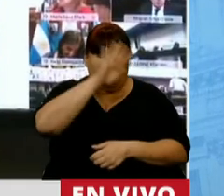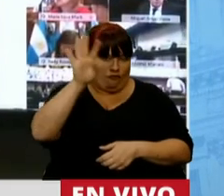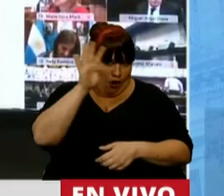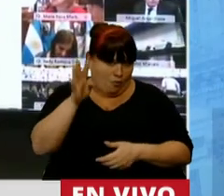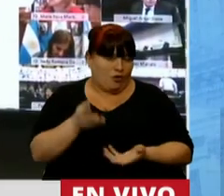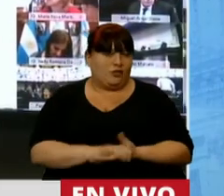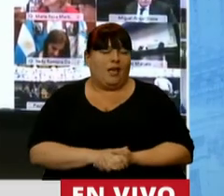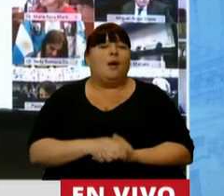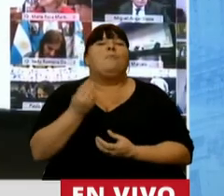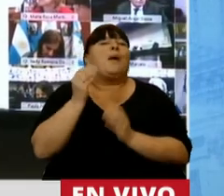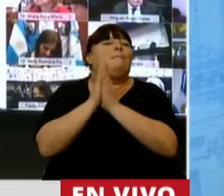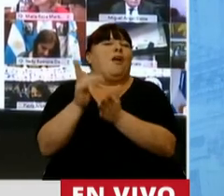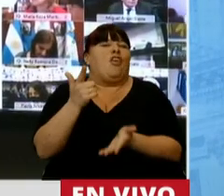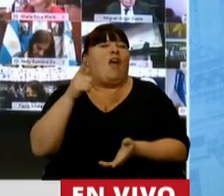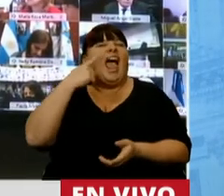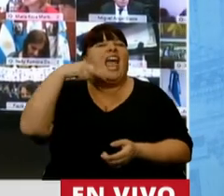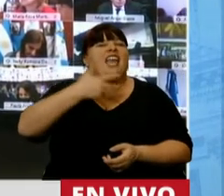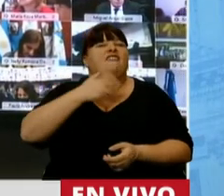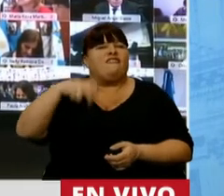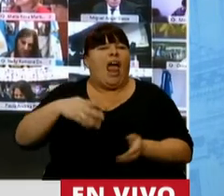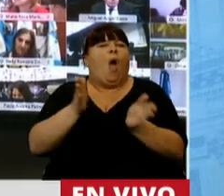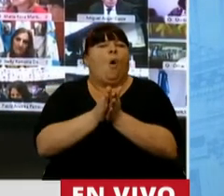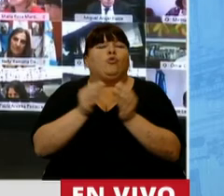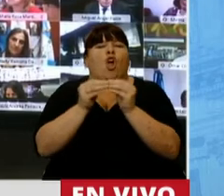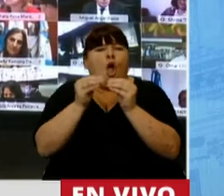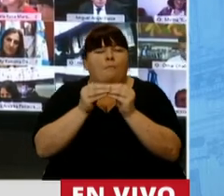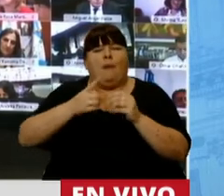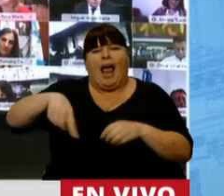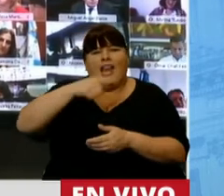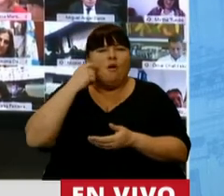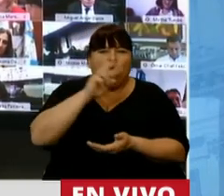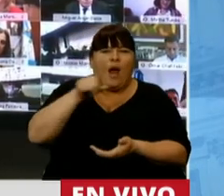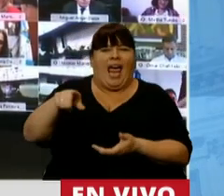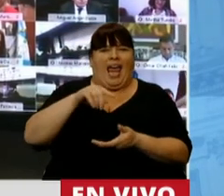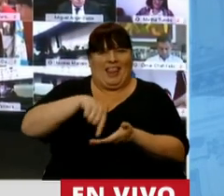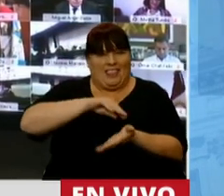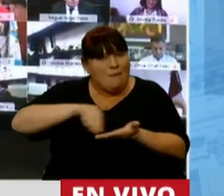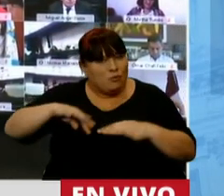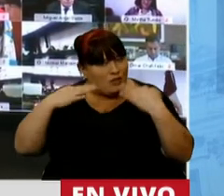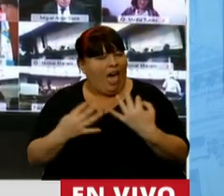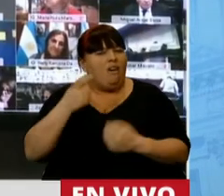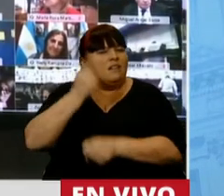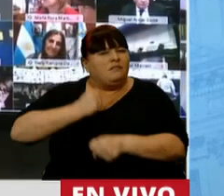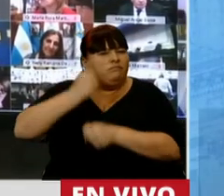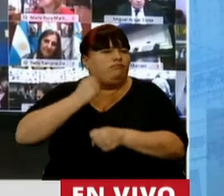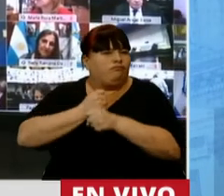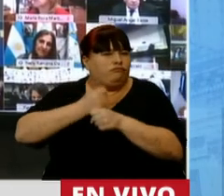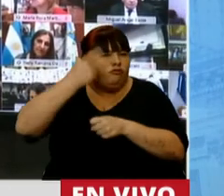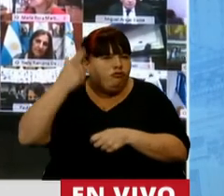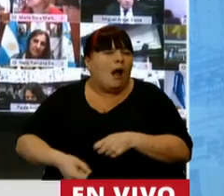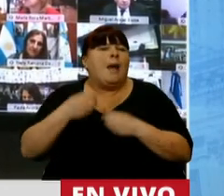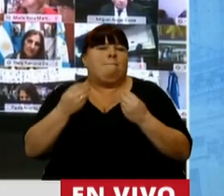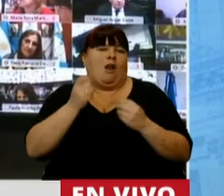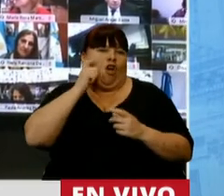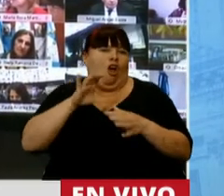porque no les perdonan a Gildo Infrán, que junto con muchos compañeros y compañeras que están en estas bancas hoy, hayan trabajado sin descanso para